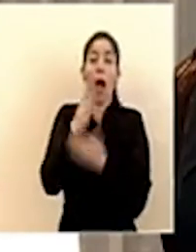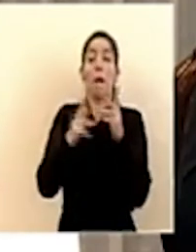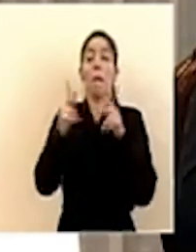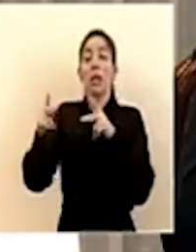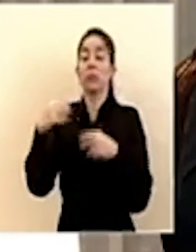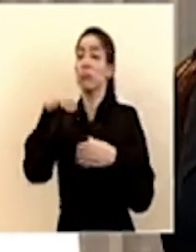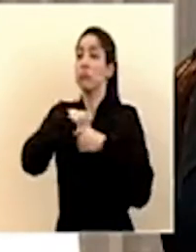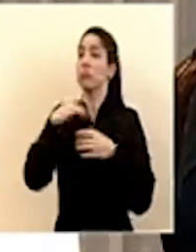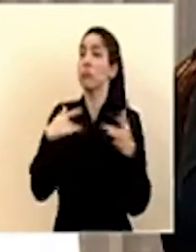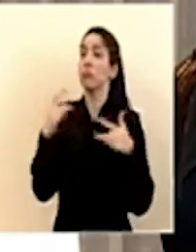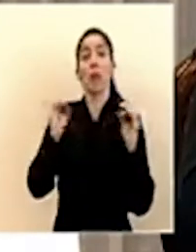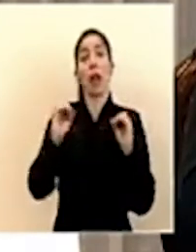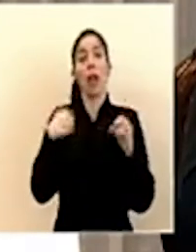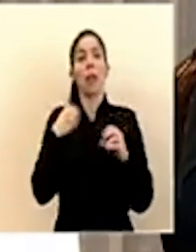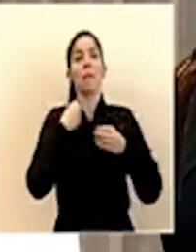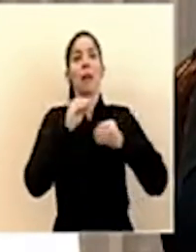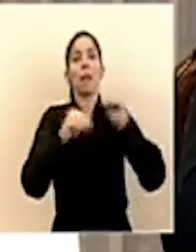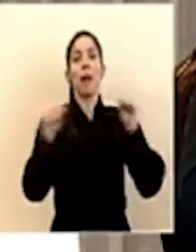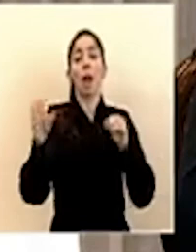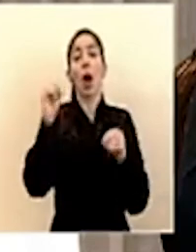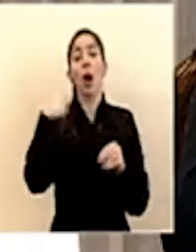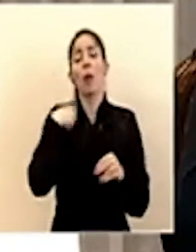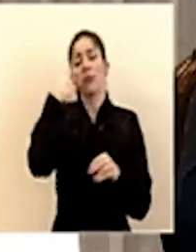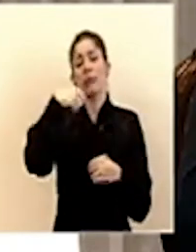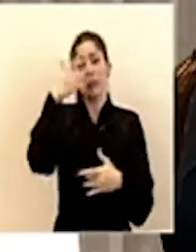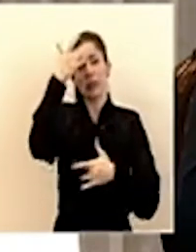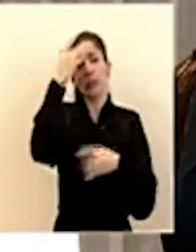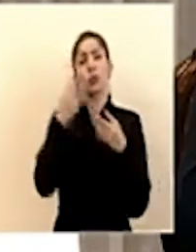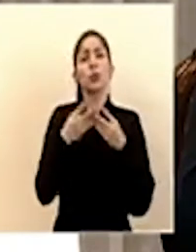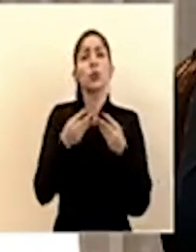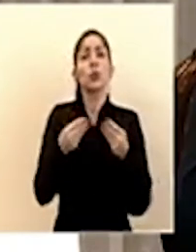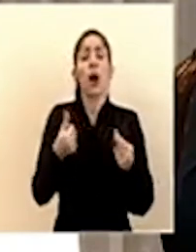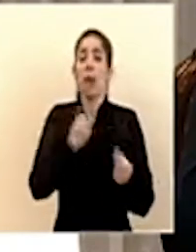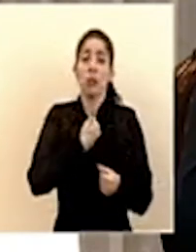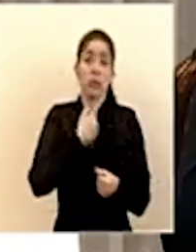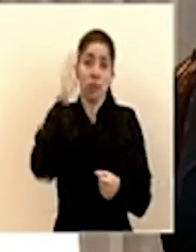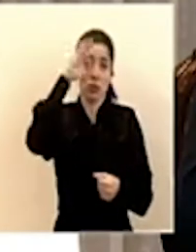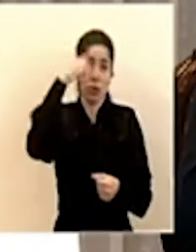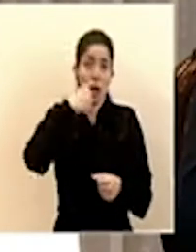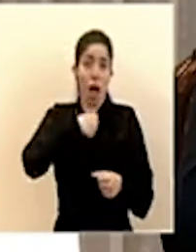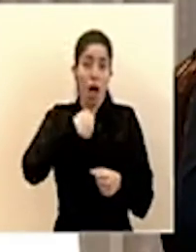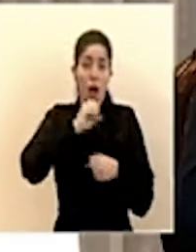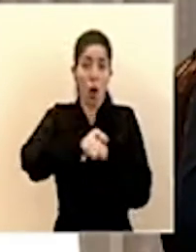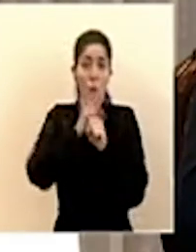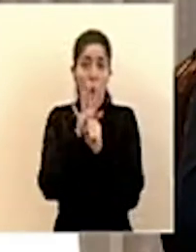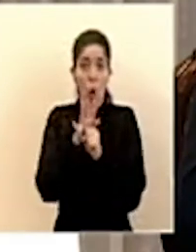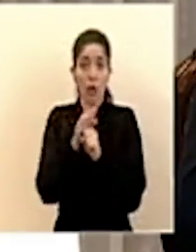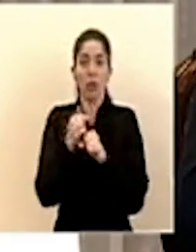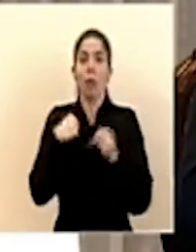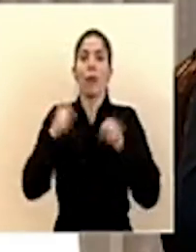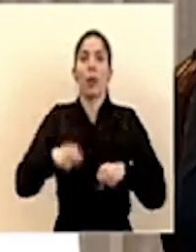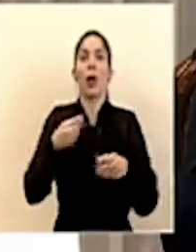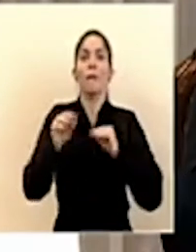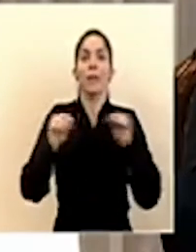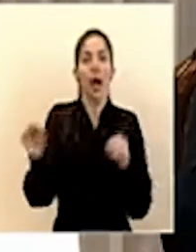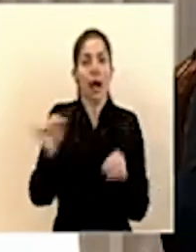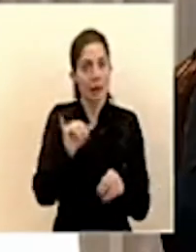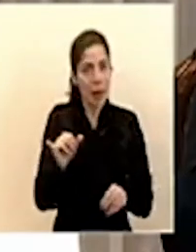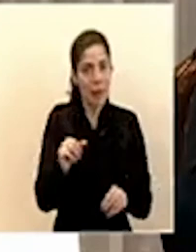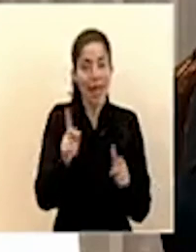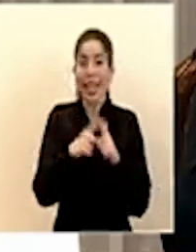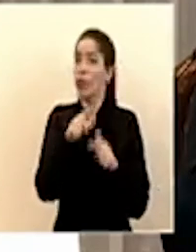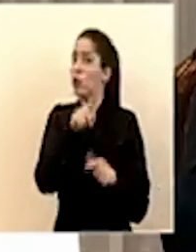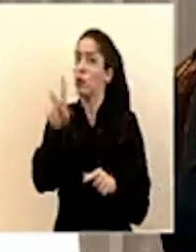síntomas y lo transmiten o gente que tiene cuadros muy leves que ni siquiera se dan cuenta que tienen COVID-19 y pueden también transmitirlo así que no